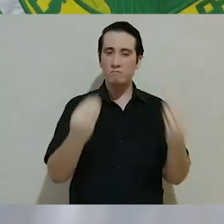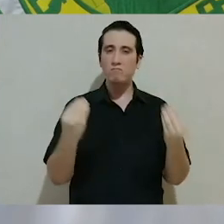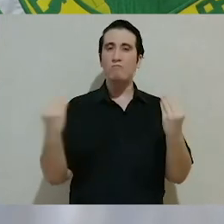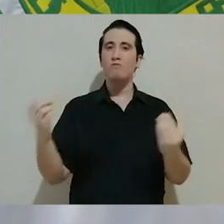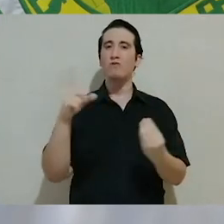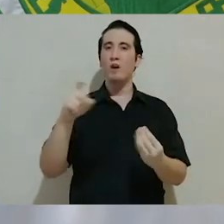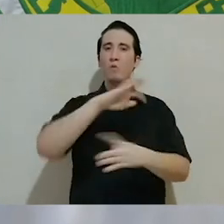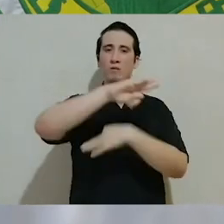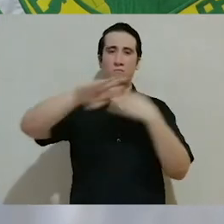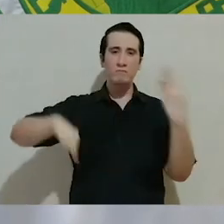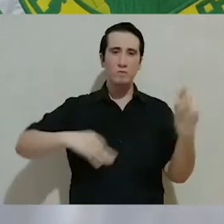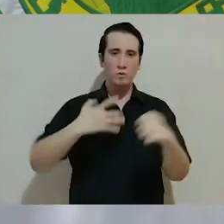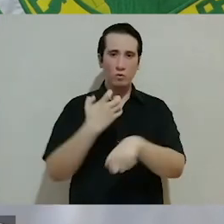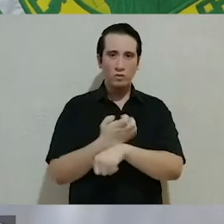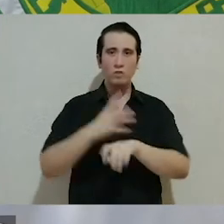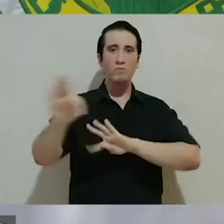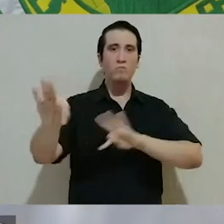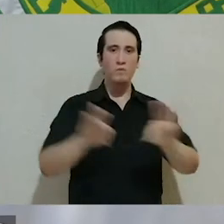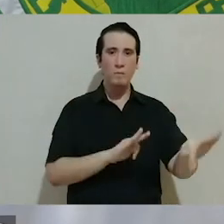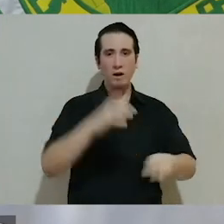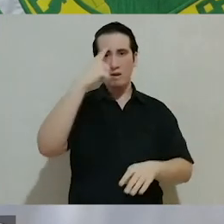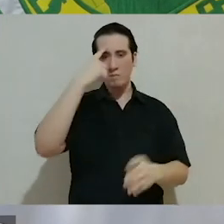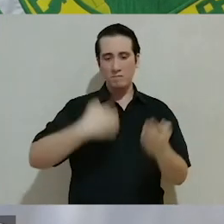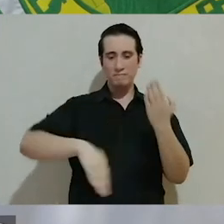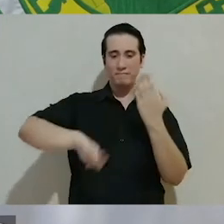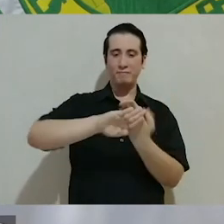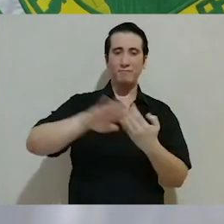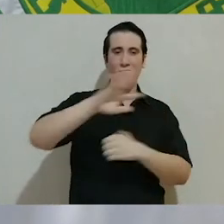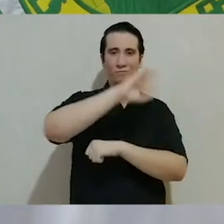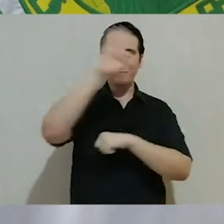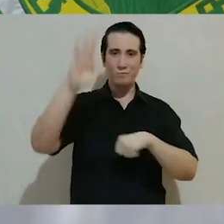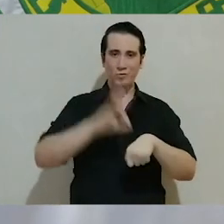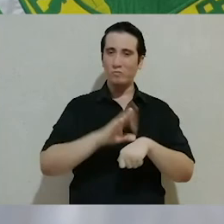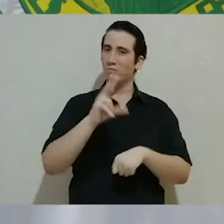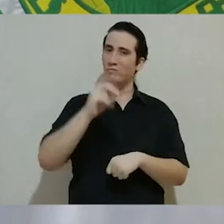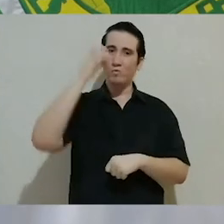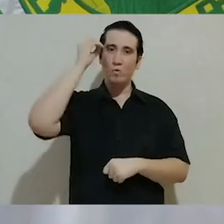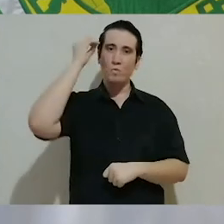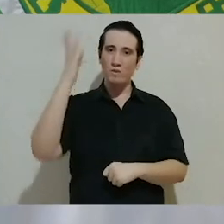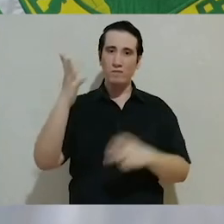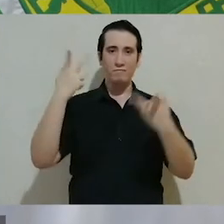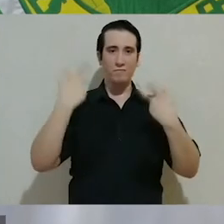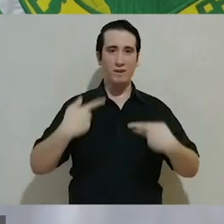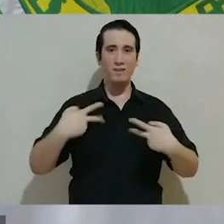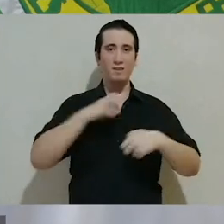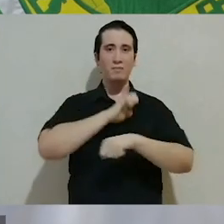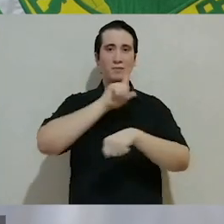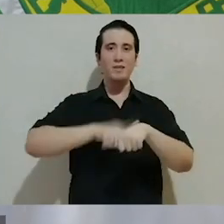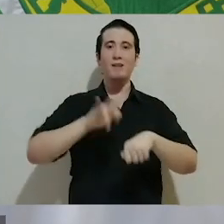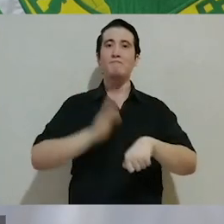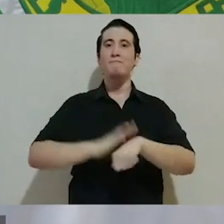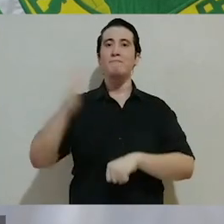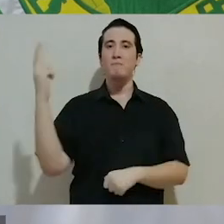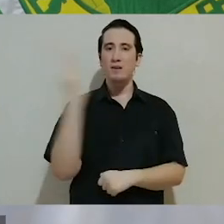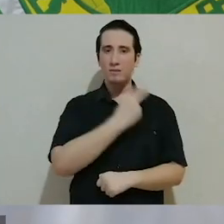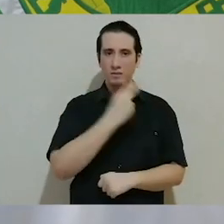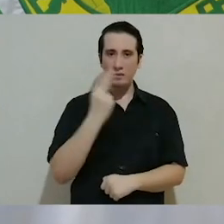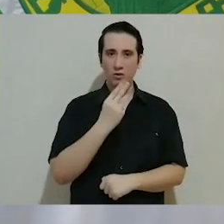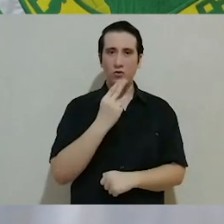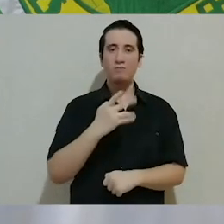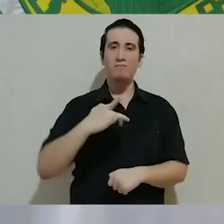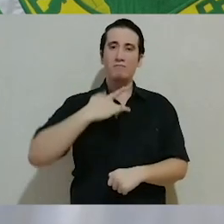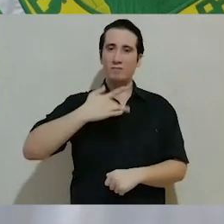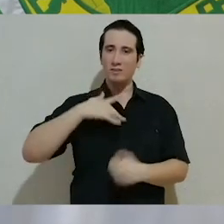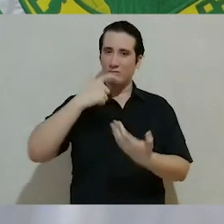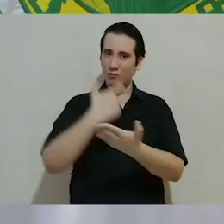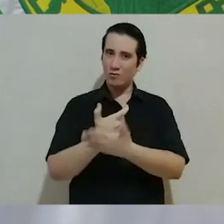exceso de agua en casi todo el Estado es trabajar para combatir los moscos, sin olvidar que nuestra gente, especialmente los más necesitados,